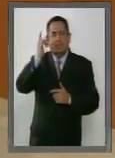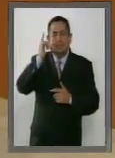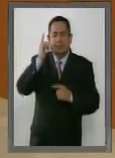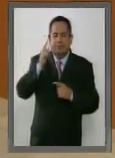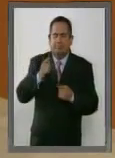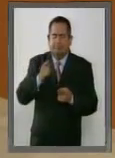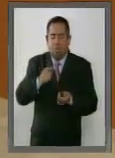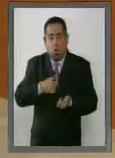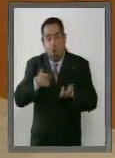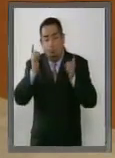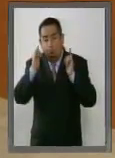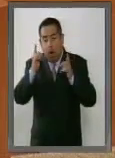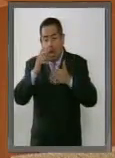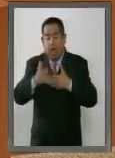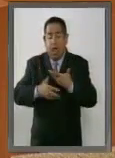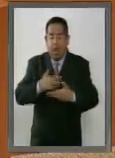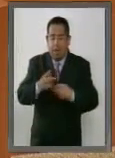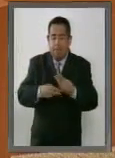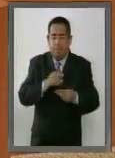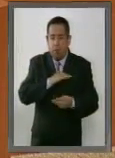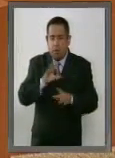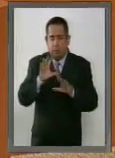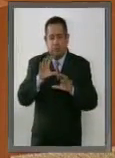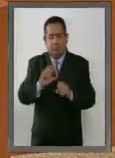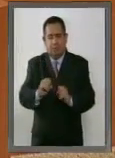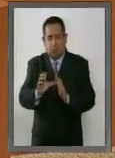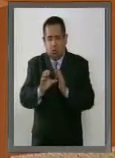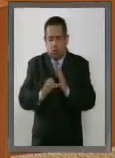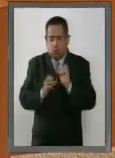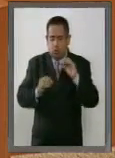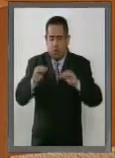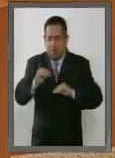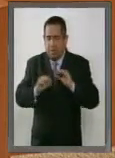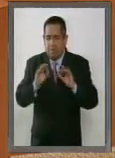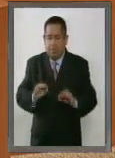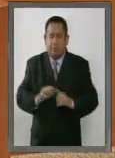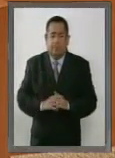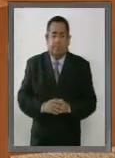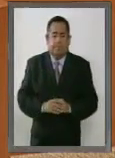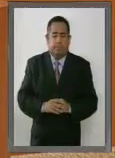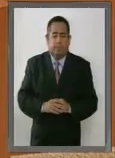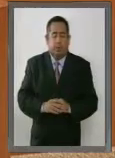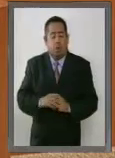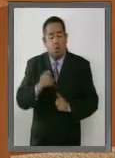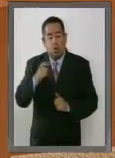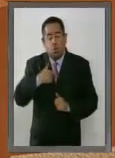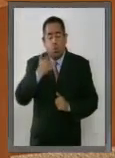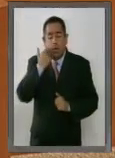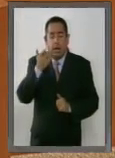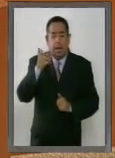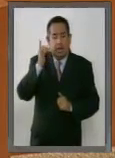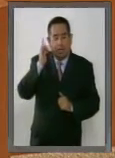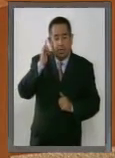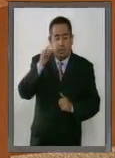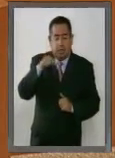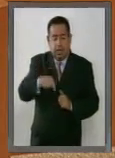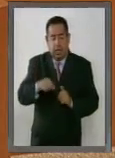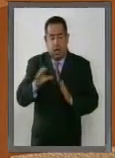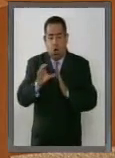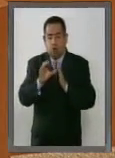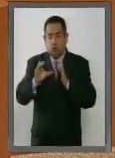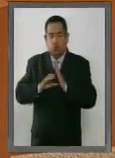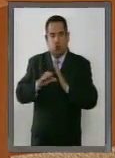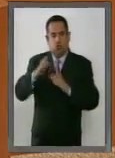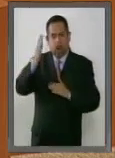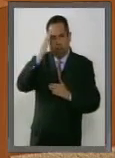y yo espero que hacia allá podamos ir construyendo. Hubiéramos deseado que desde la Constitución